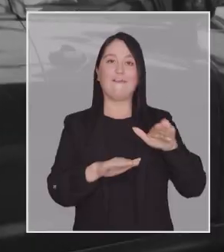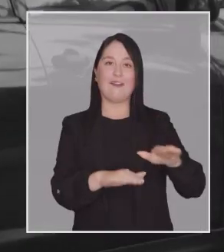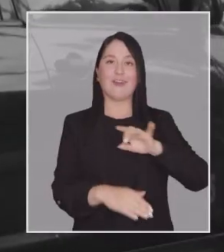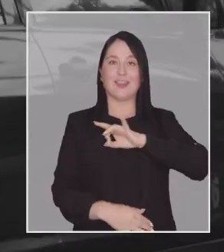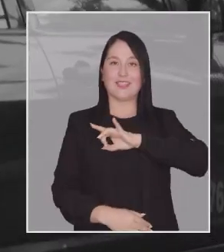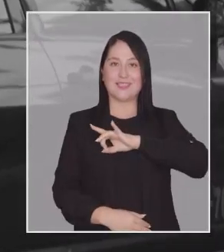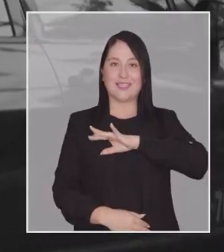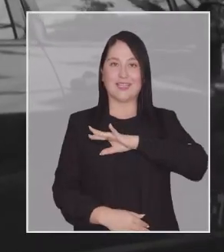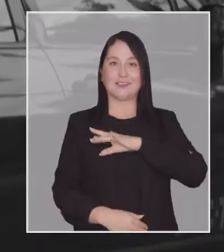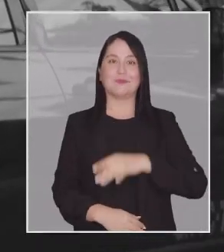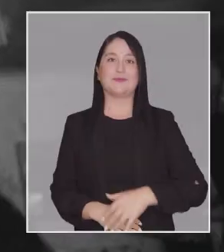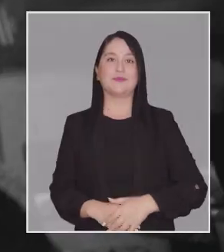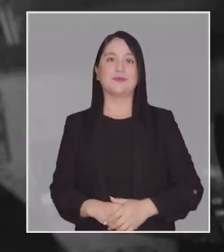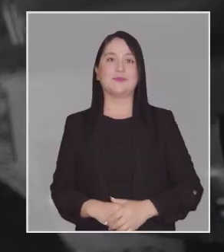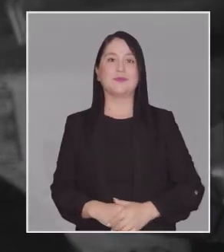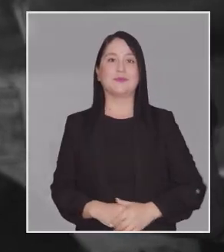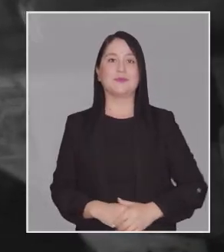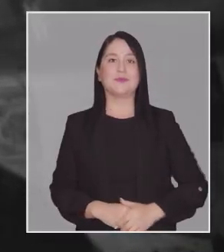Ciudadanos a favor de Chile.